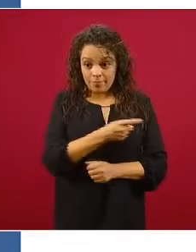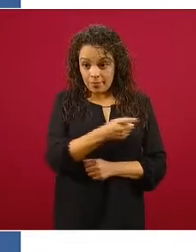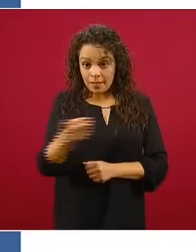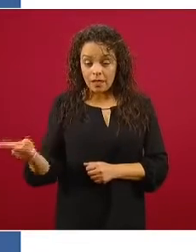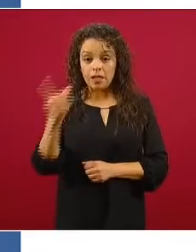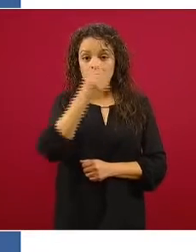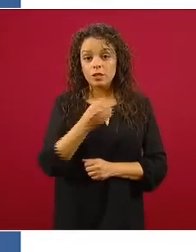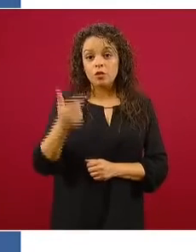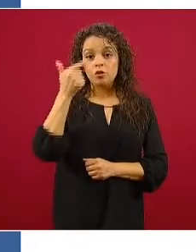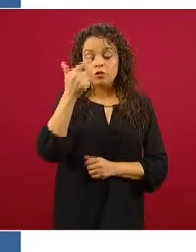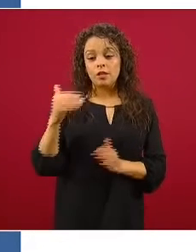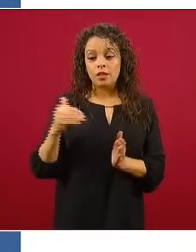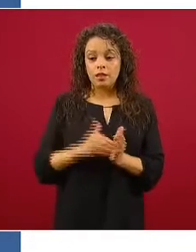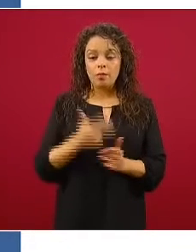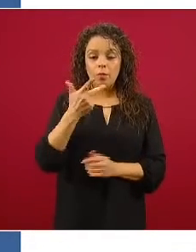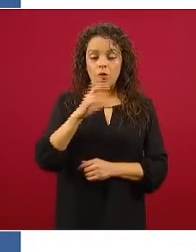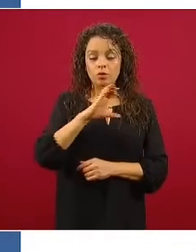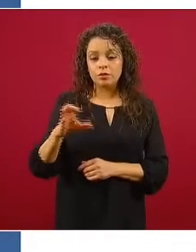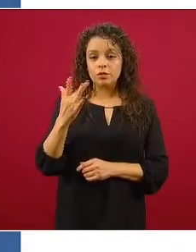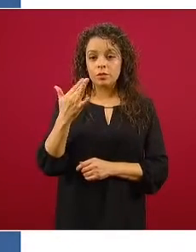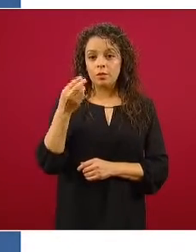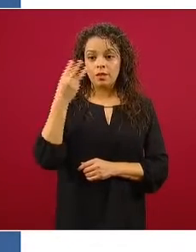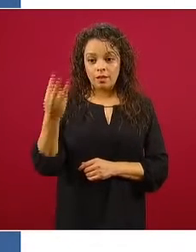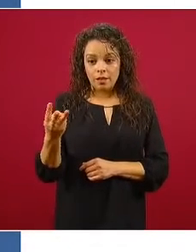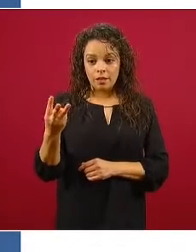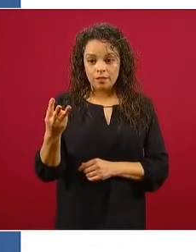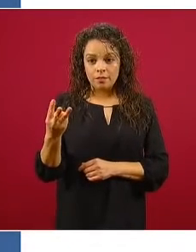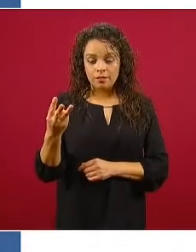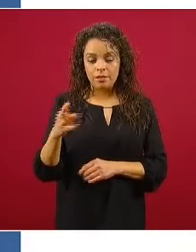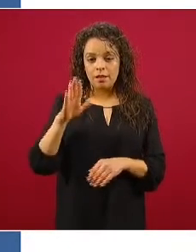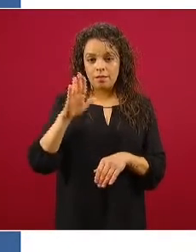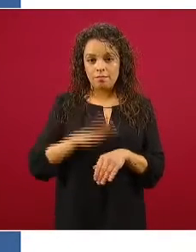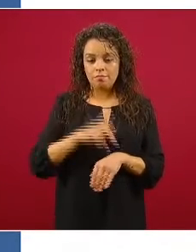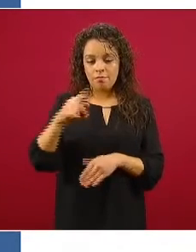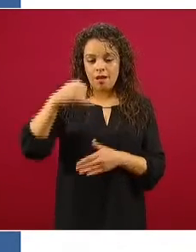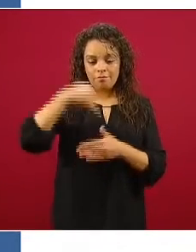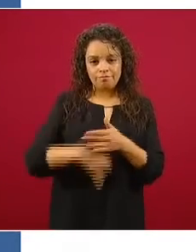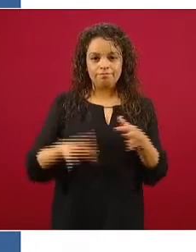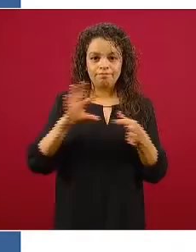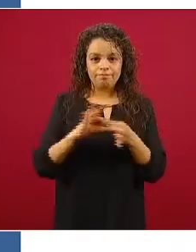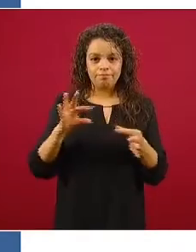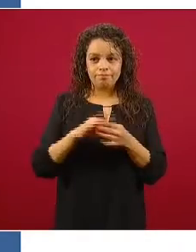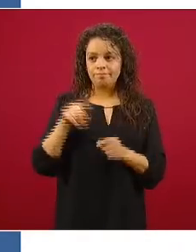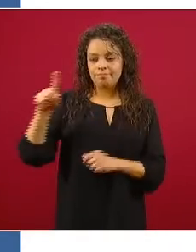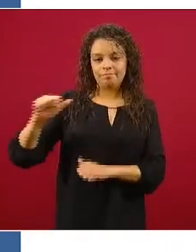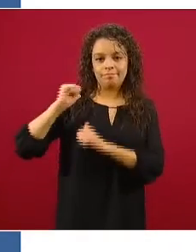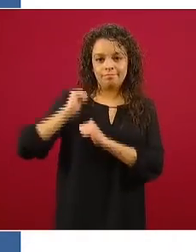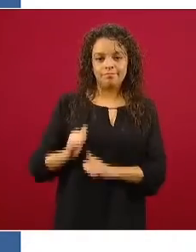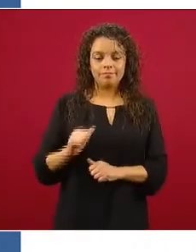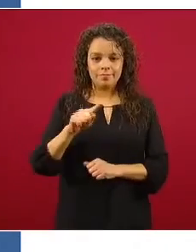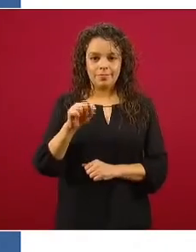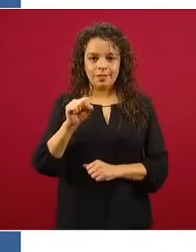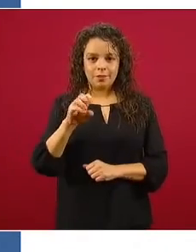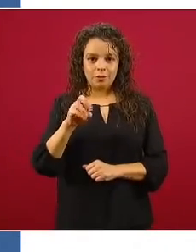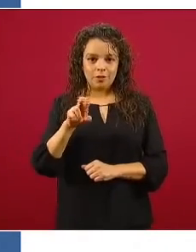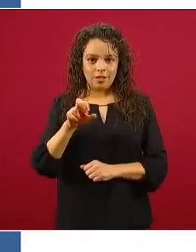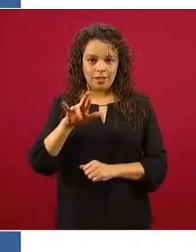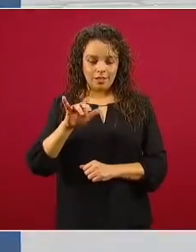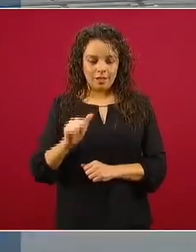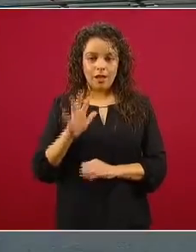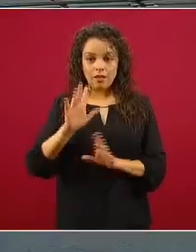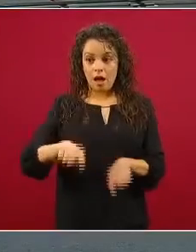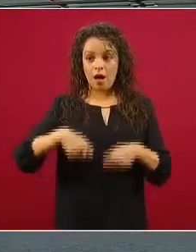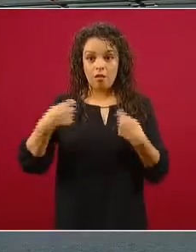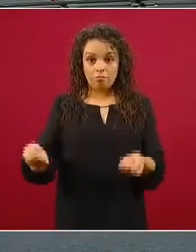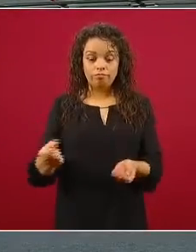853, aquí lo va a informar a detalle la tesorería, ya se les dispersó, es decir, ya recibieron su